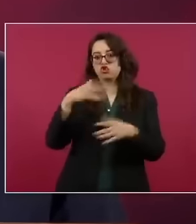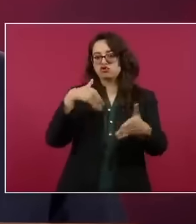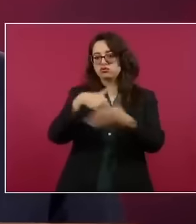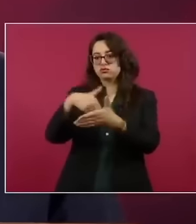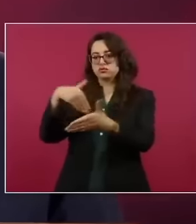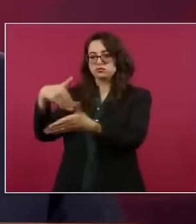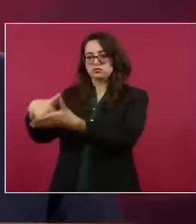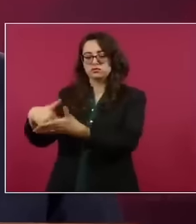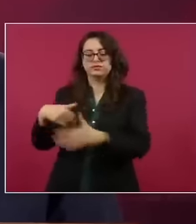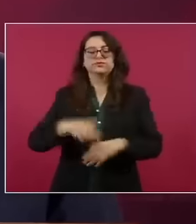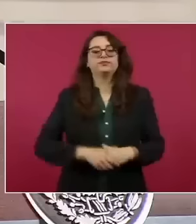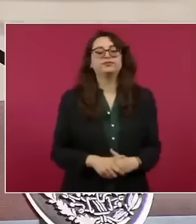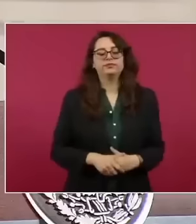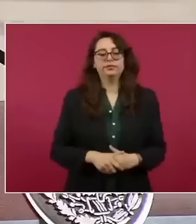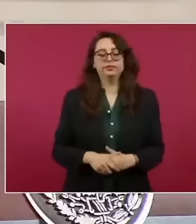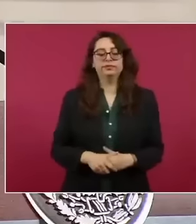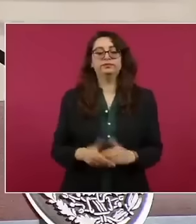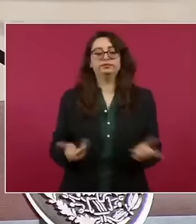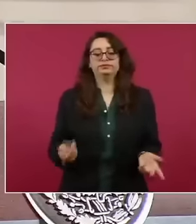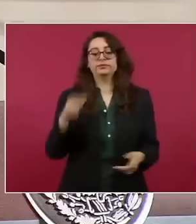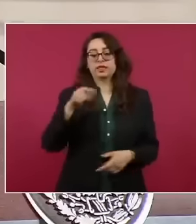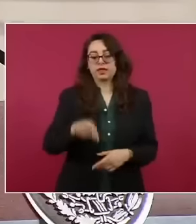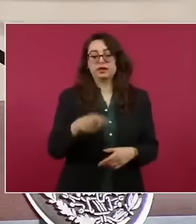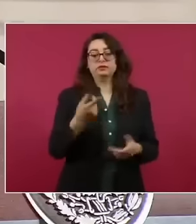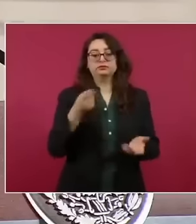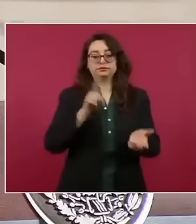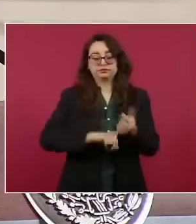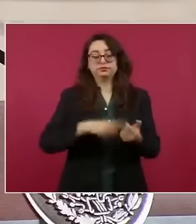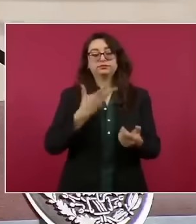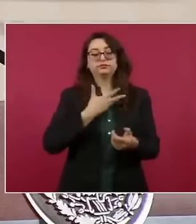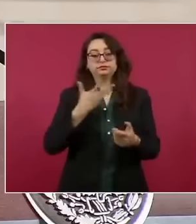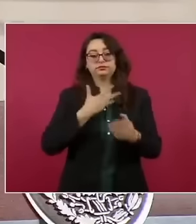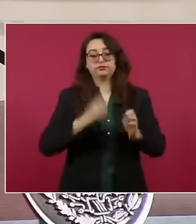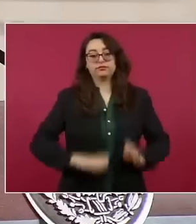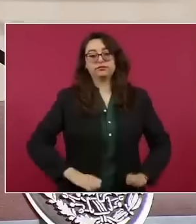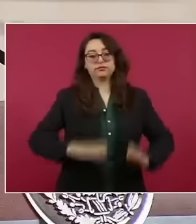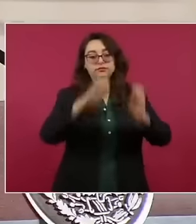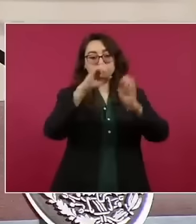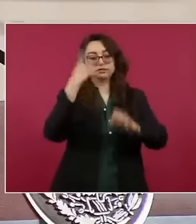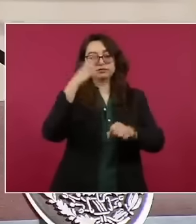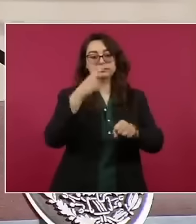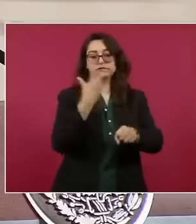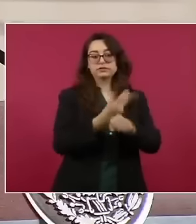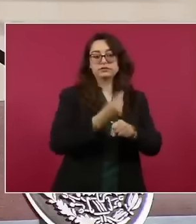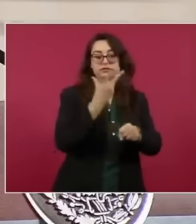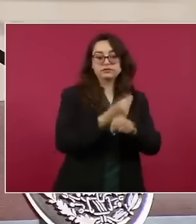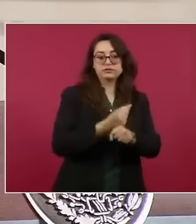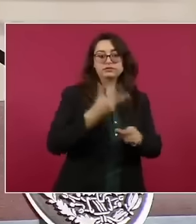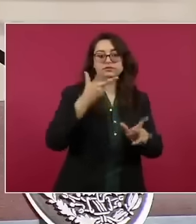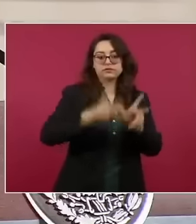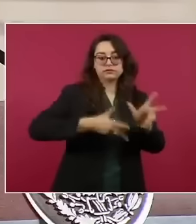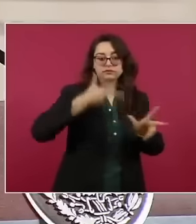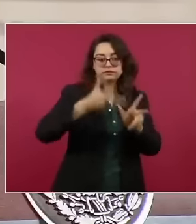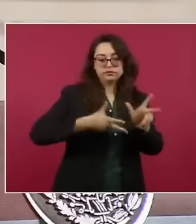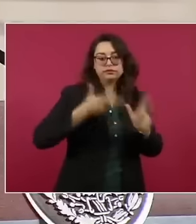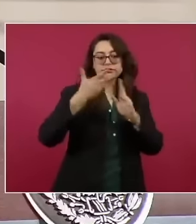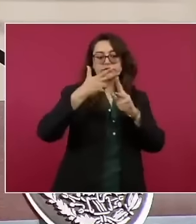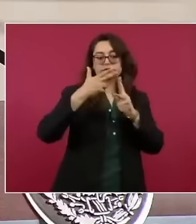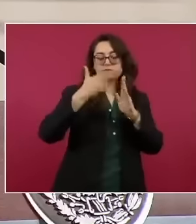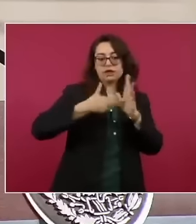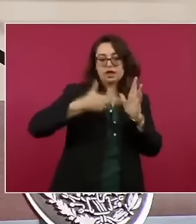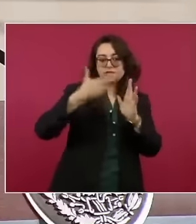estación de Cancún Aeropuerto se construye un taller y cochera, se edifica una base de mantenimiento en la estación de Valladolid.